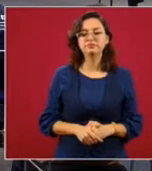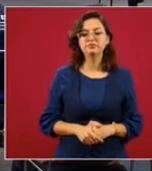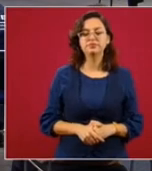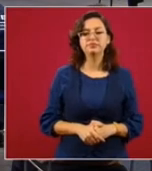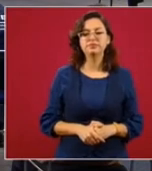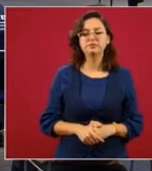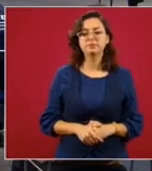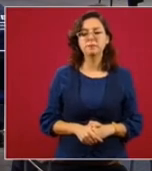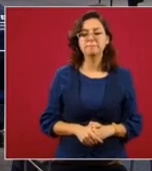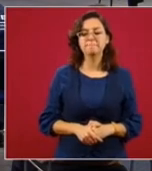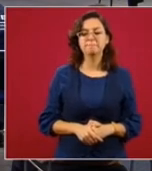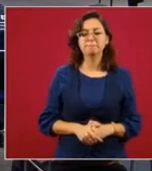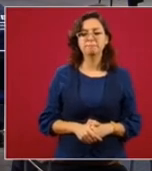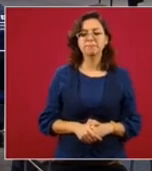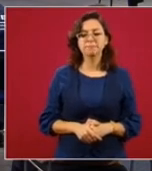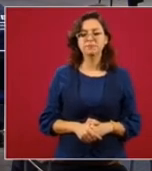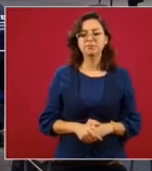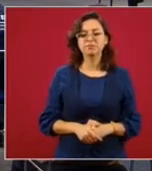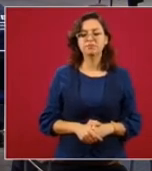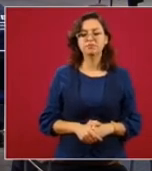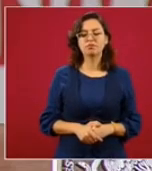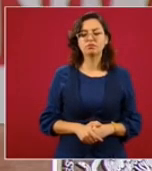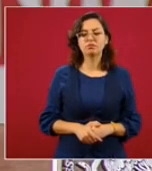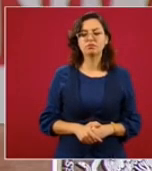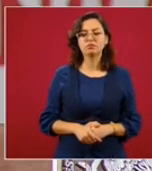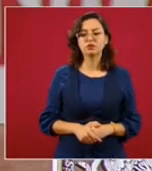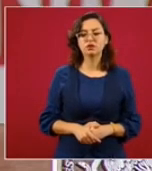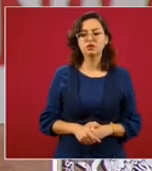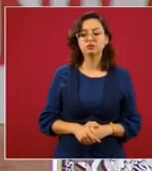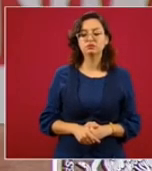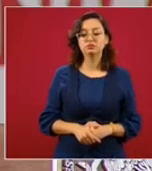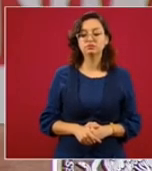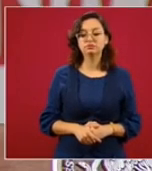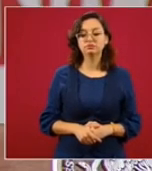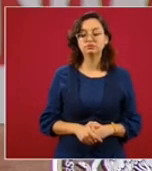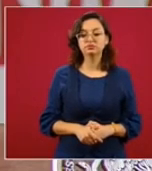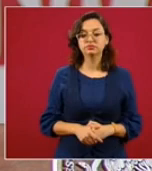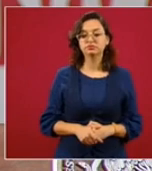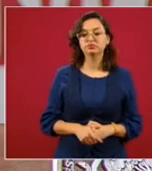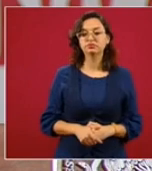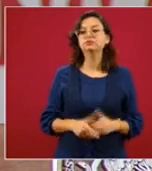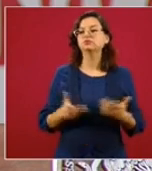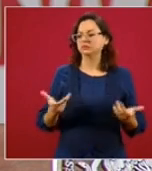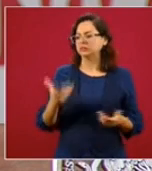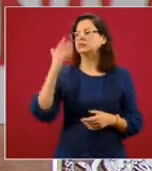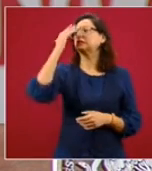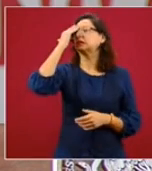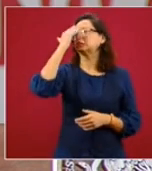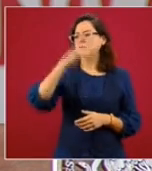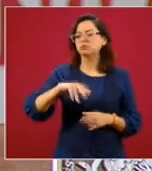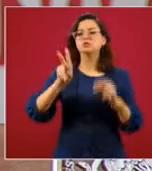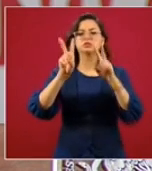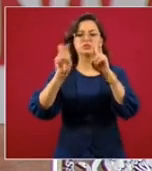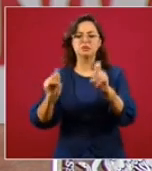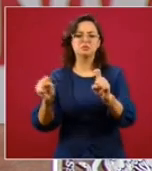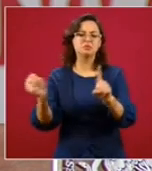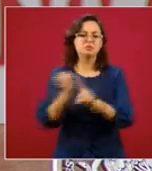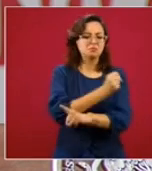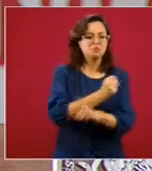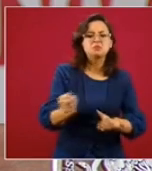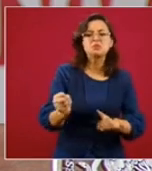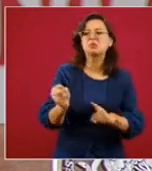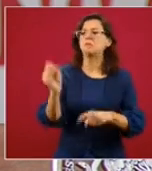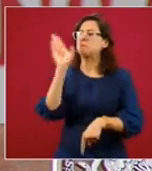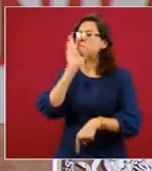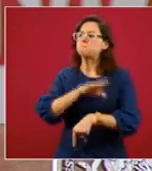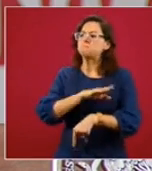con lesiones, con maltrato, con